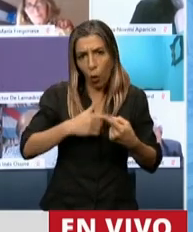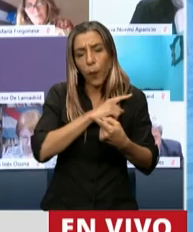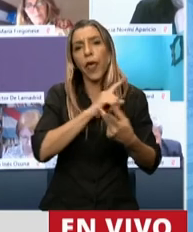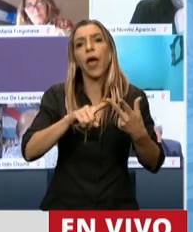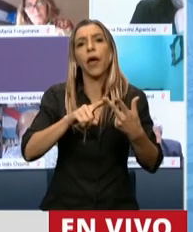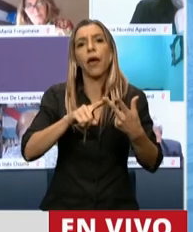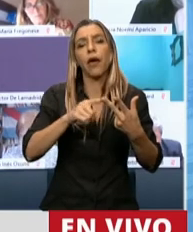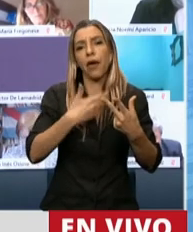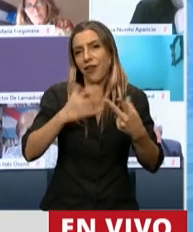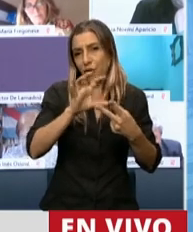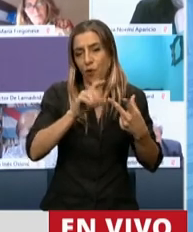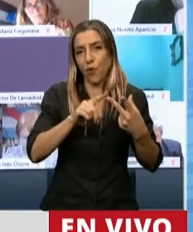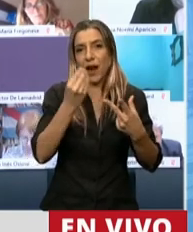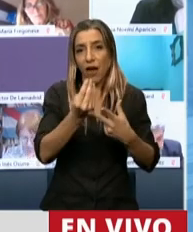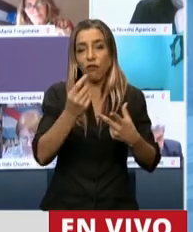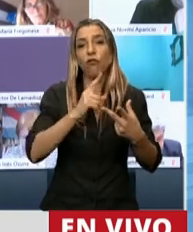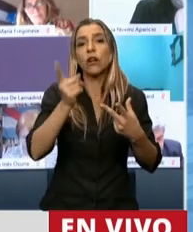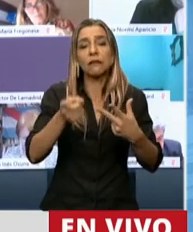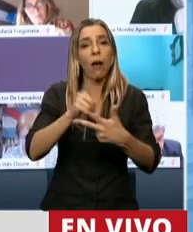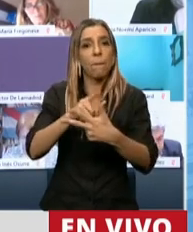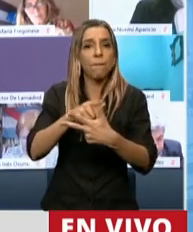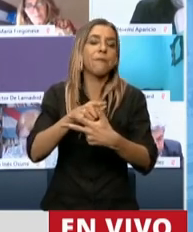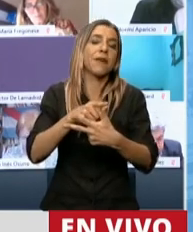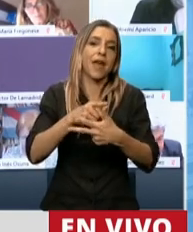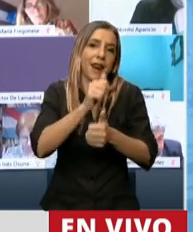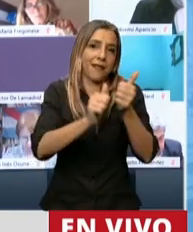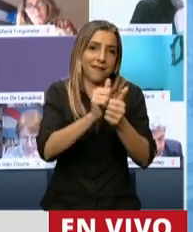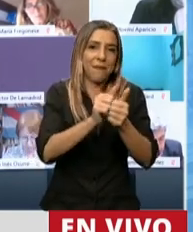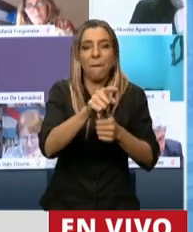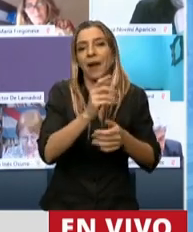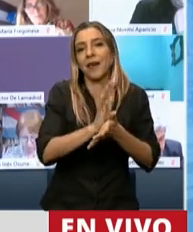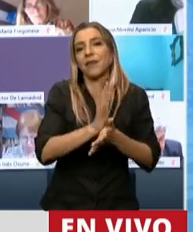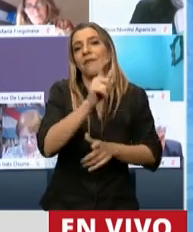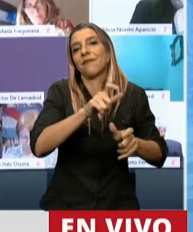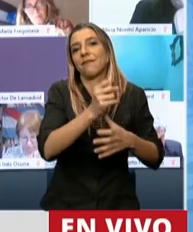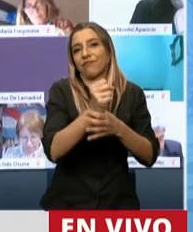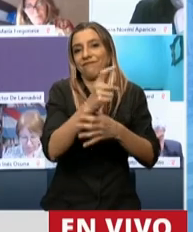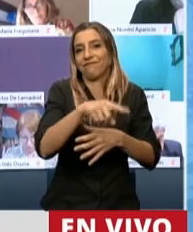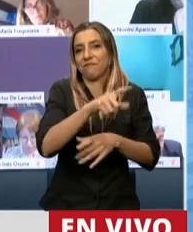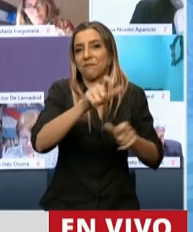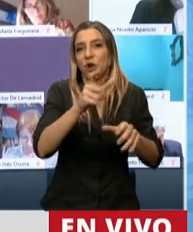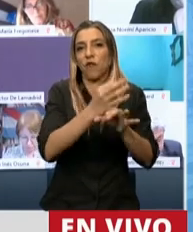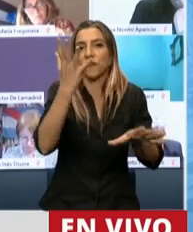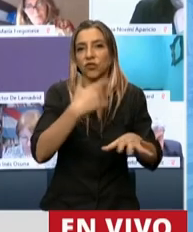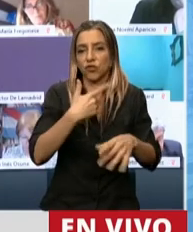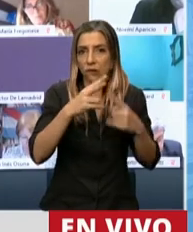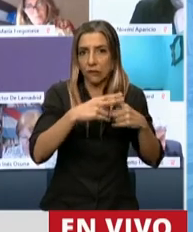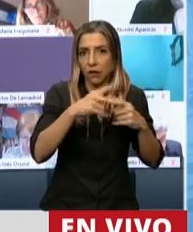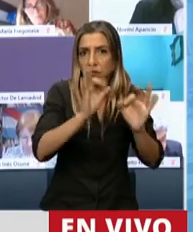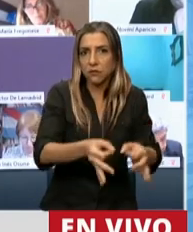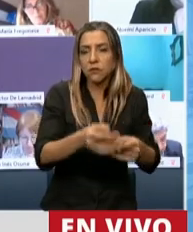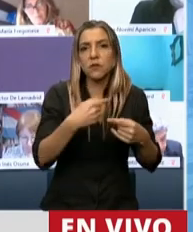y también con los clásteres tecnológicos de nuestra provincia que nos daban la posibilidad de que esos